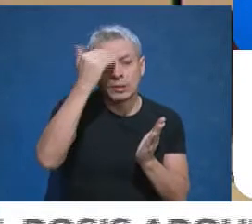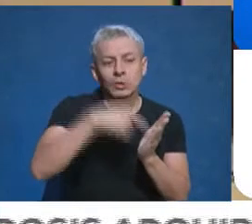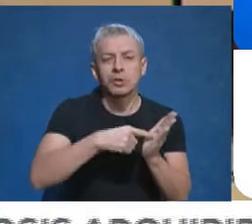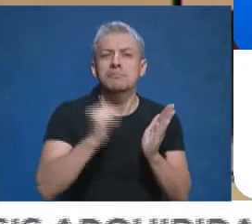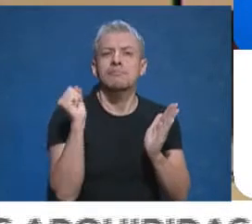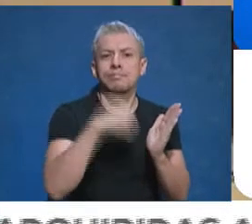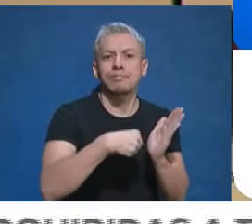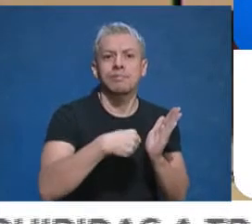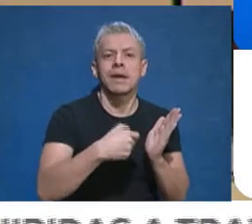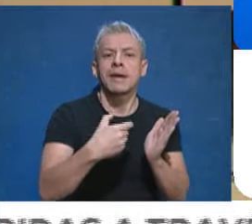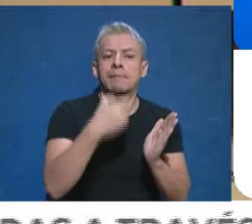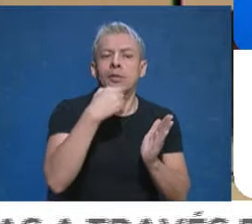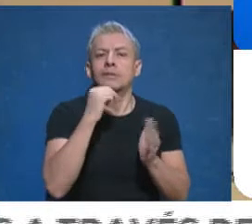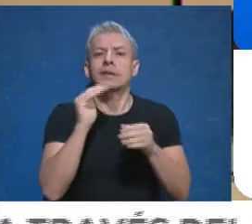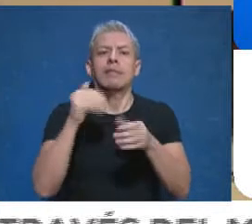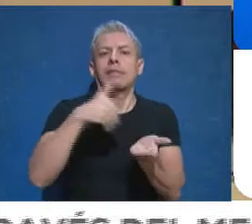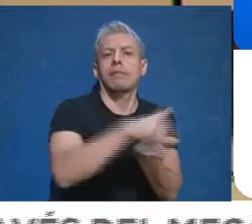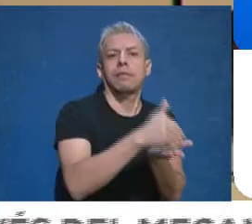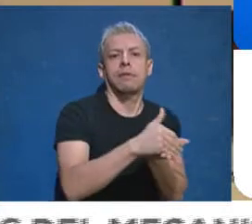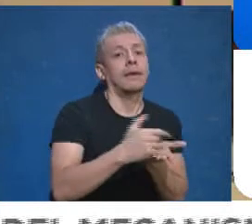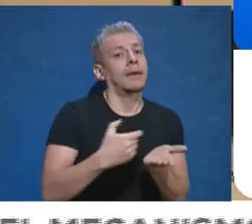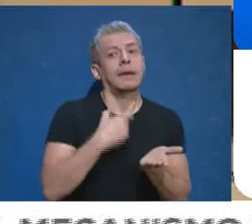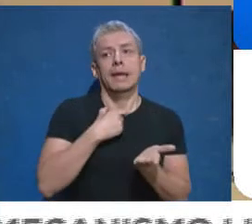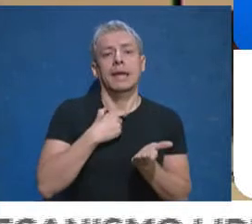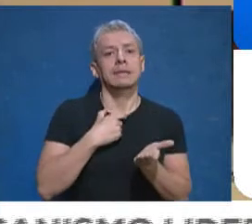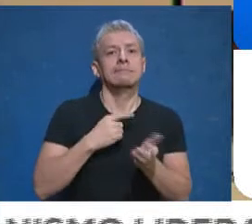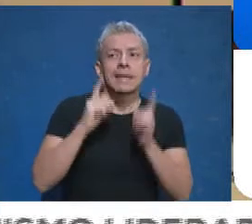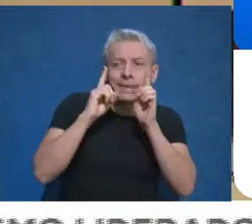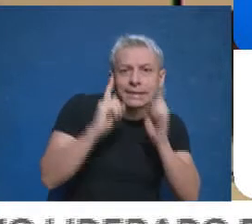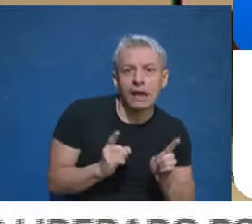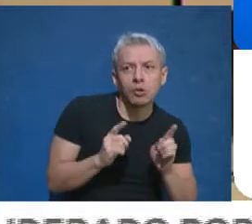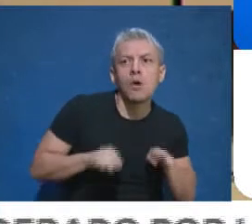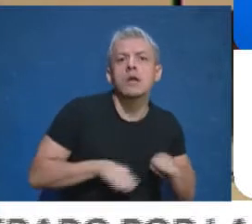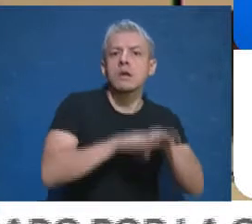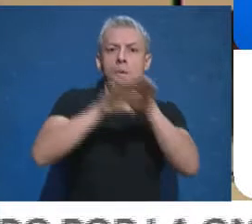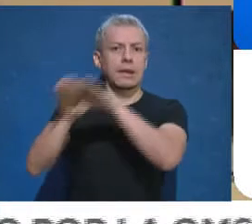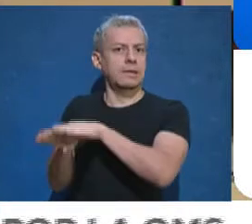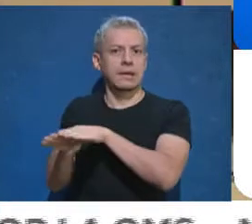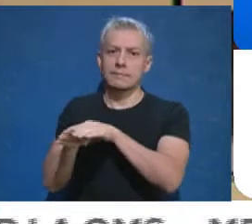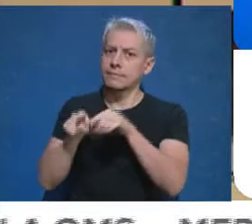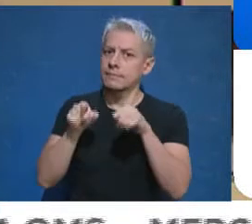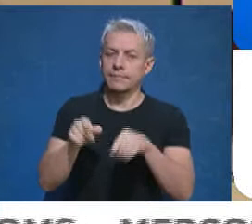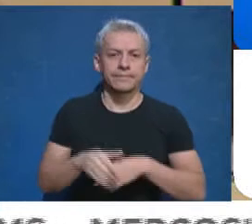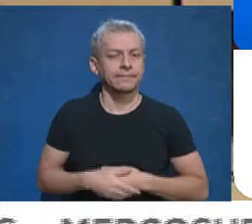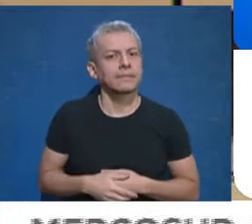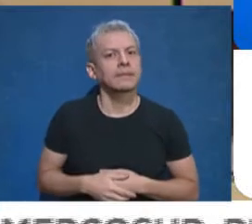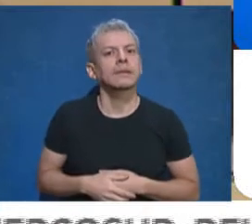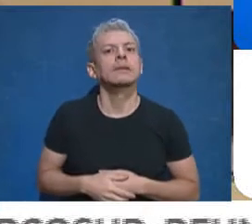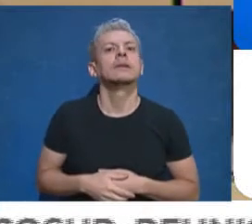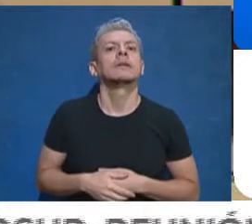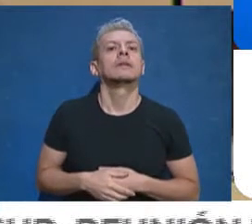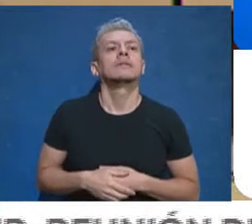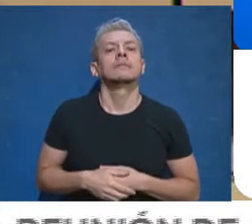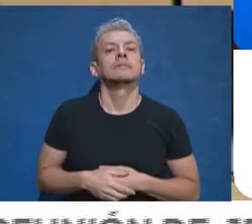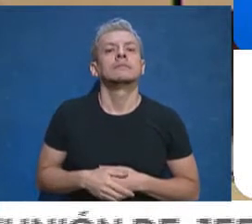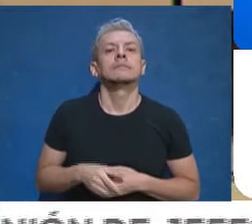provincia y pedir un trato igualitario. Esto es el planteo de orden estrictamente judicial. La vía de negociación